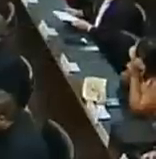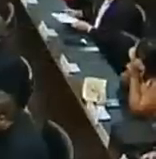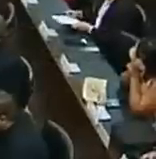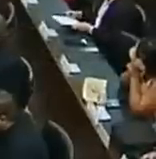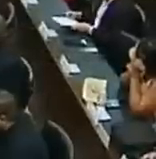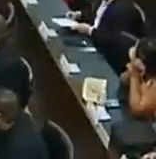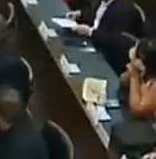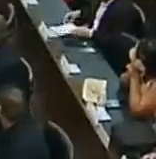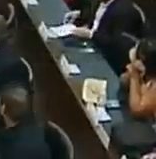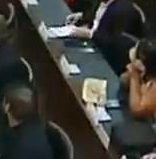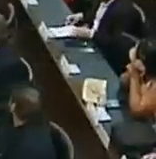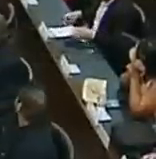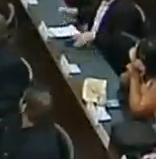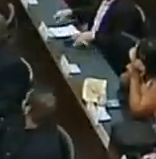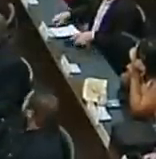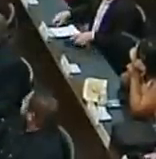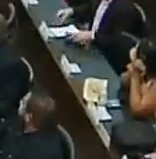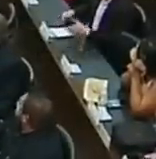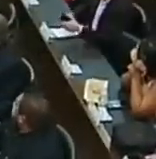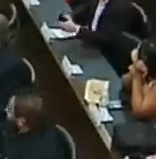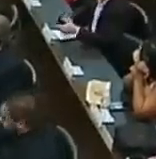Solicita la tribuna de la hora, se le concede.